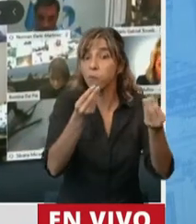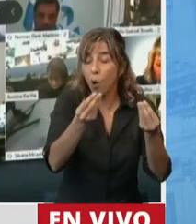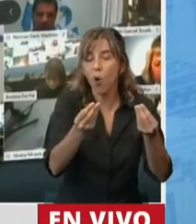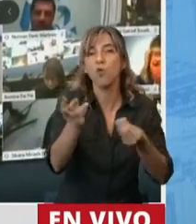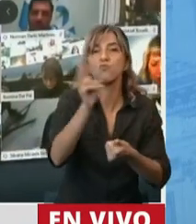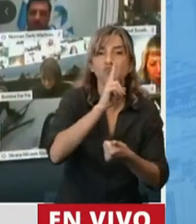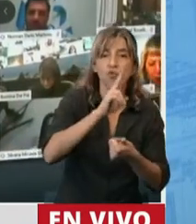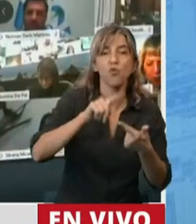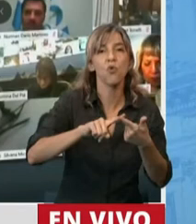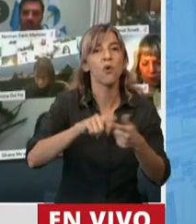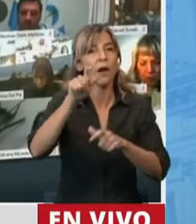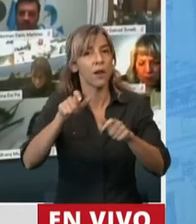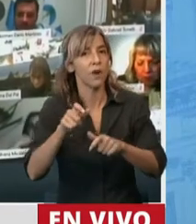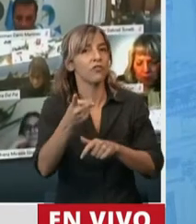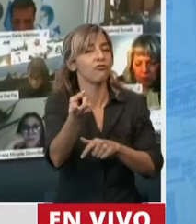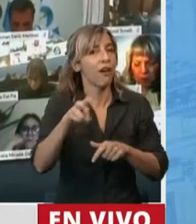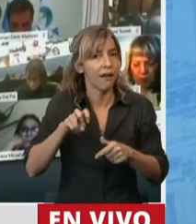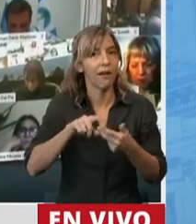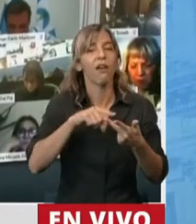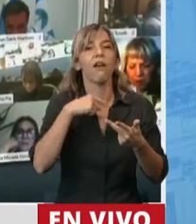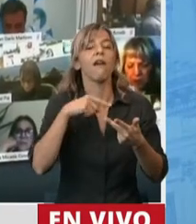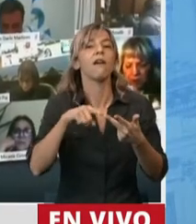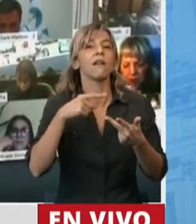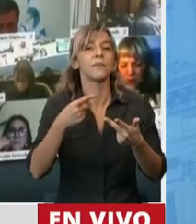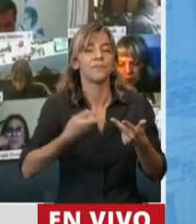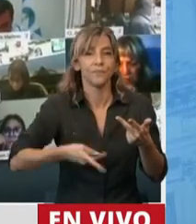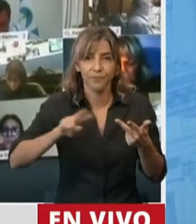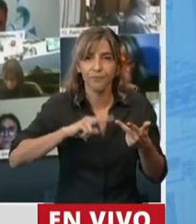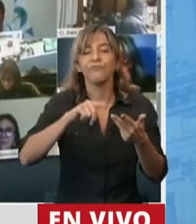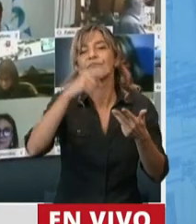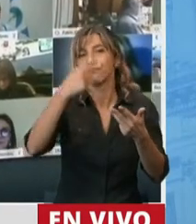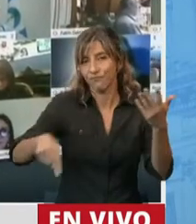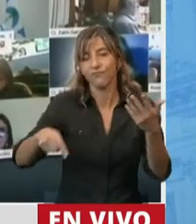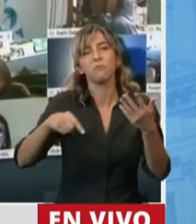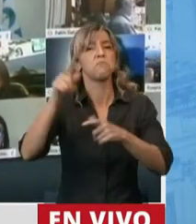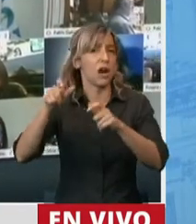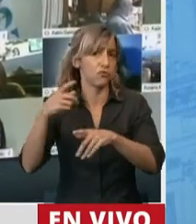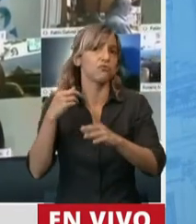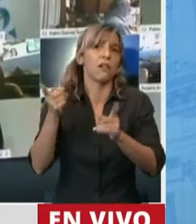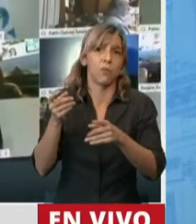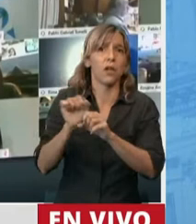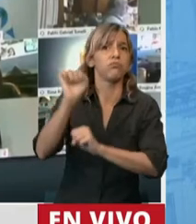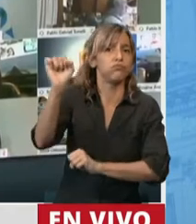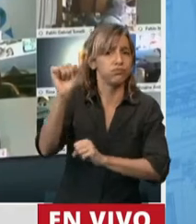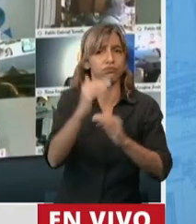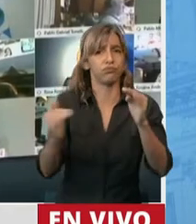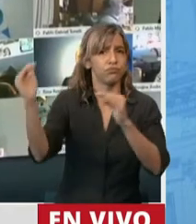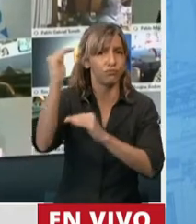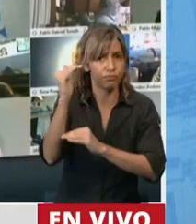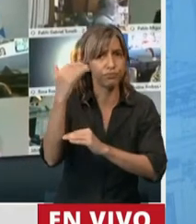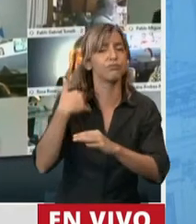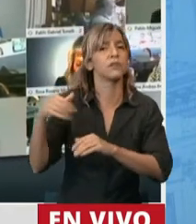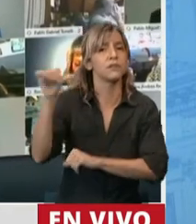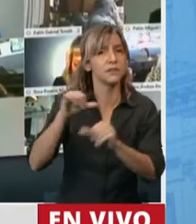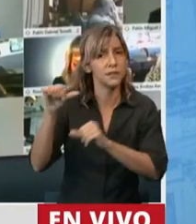transvestis, transexuales y transgénero, a profesionales con estudios de posgrado en materia de ingeniería, ciencias exactas o